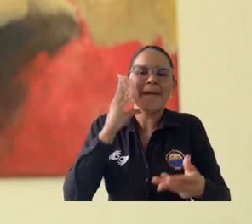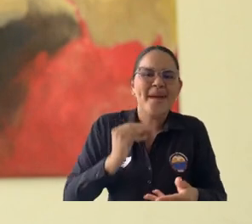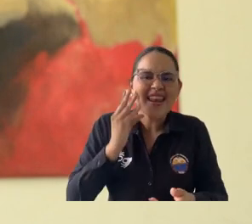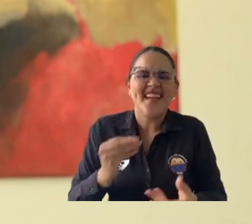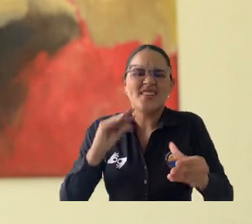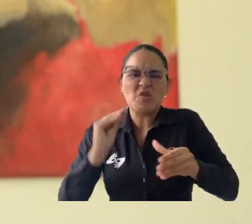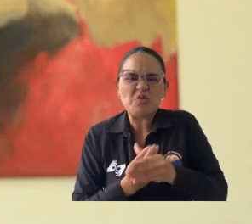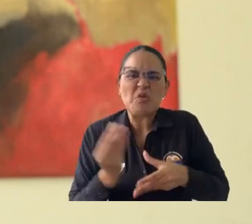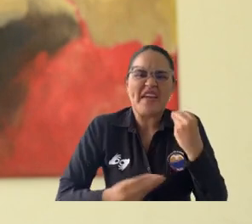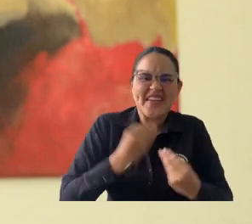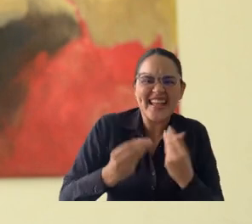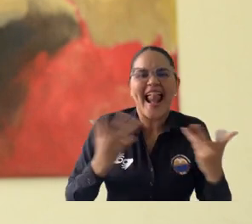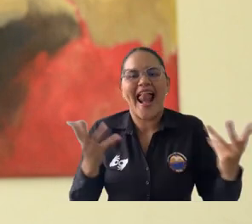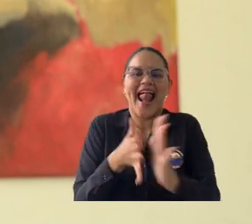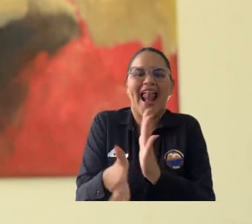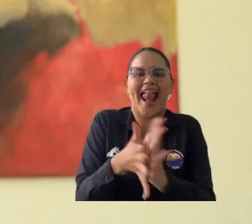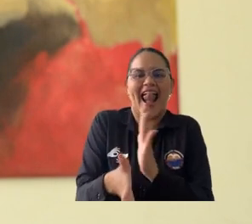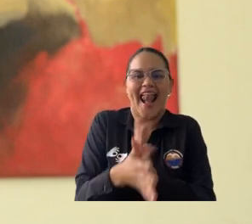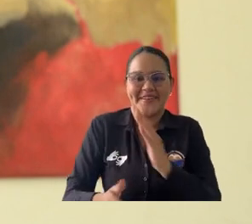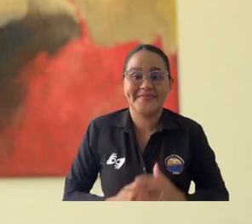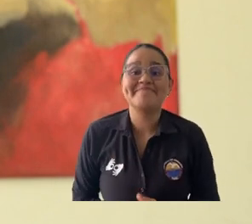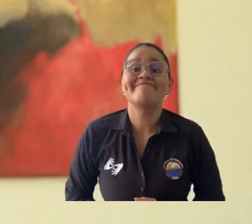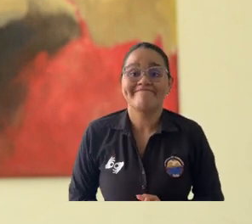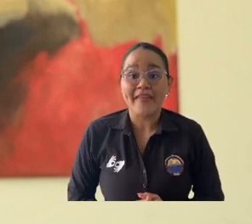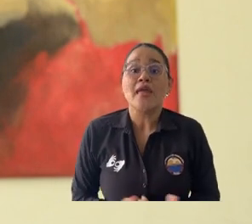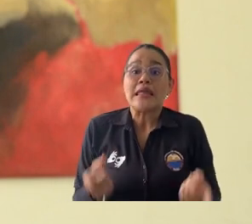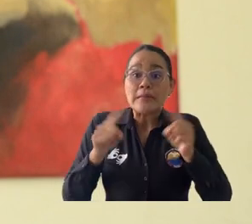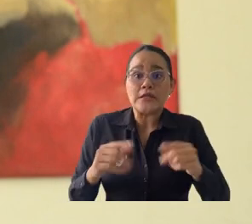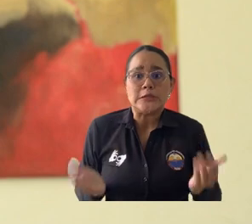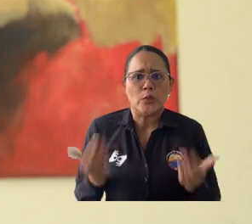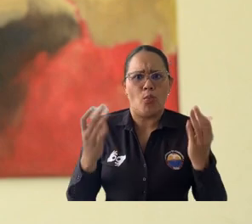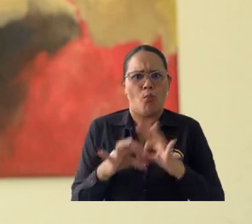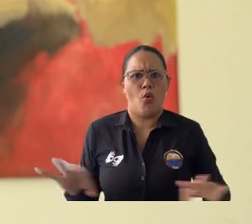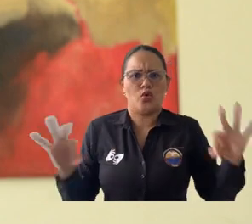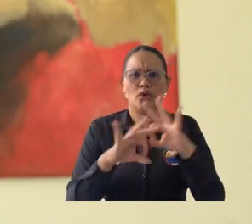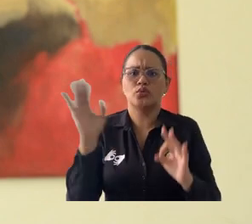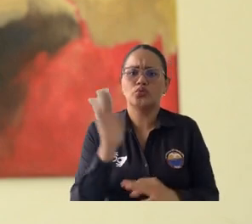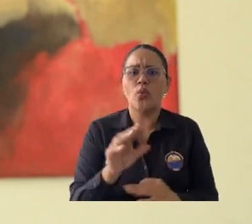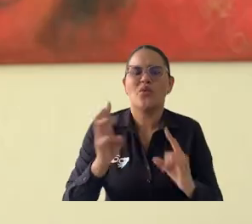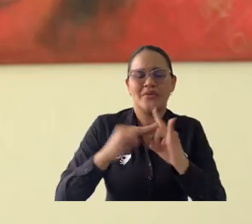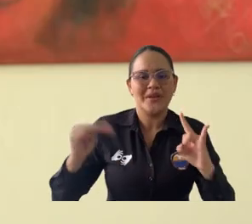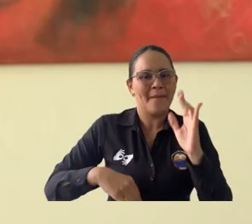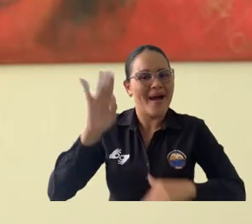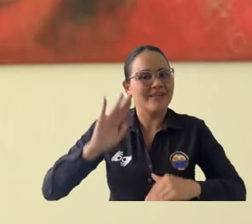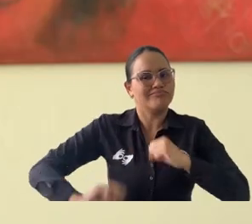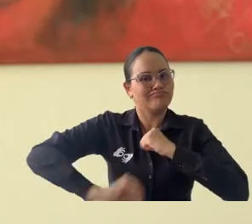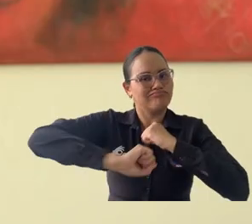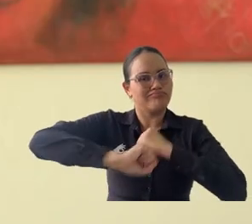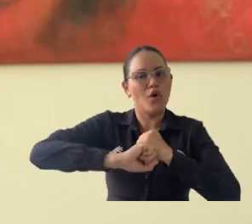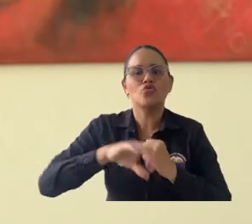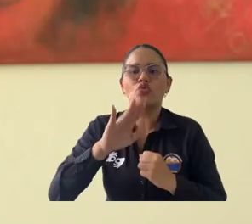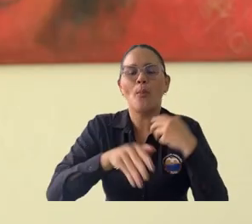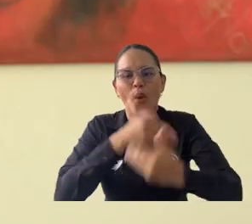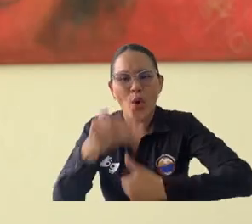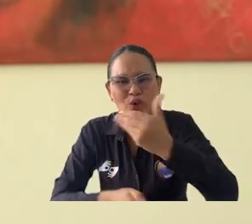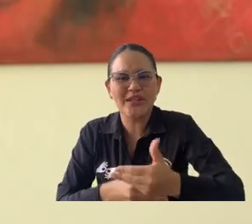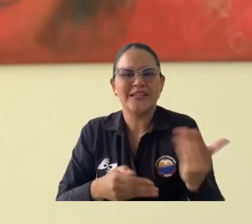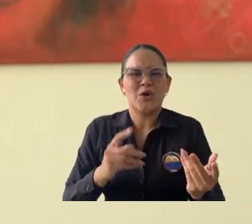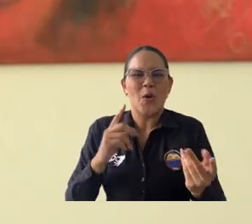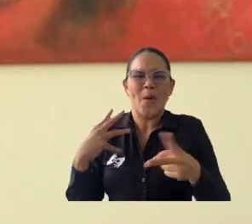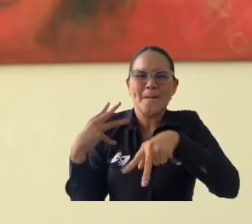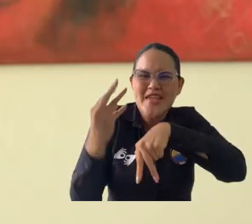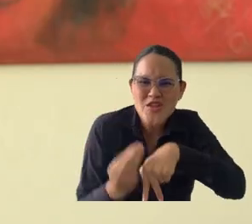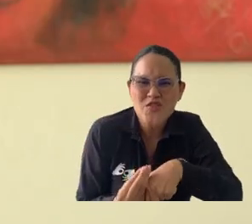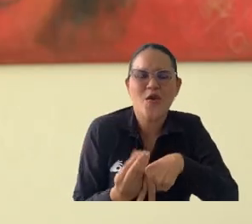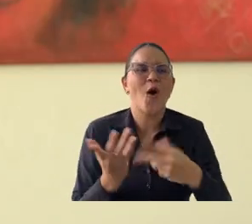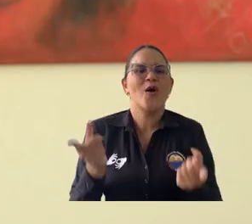Nodo Caribe para aportarle a las distintas instituciones las experiencias de inclusión que cada una maneja. Siempre ha sido importante el papel de